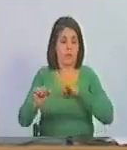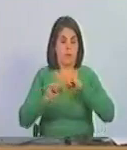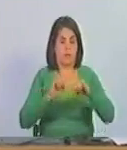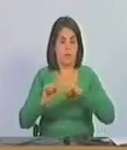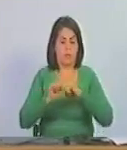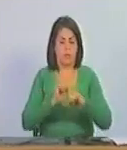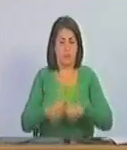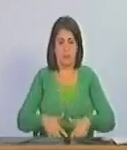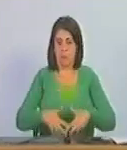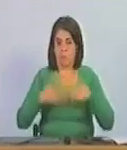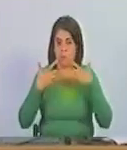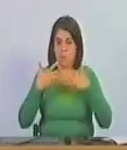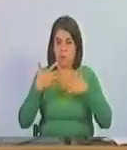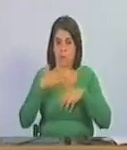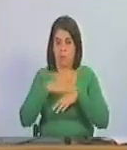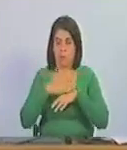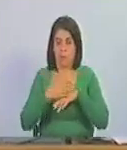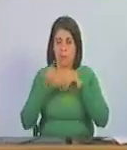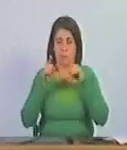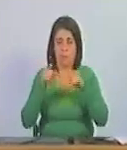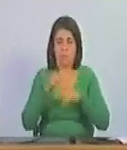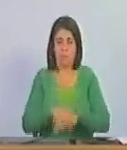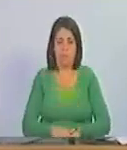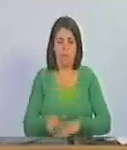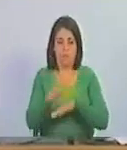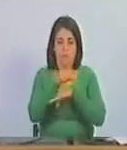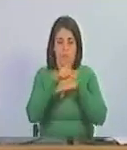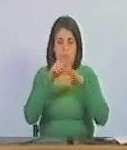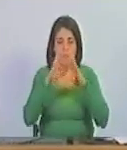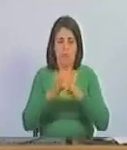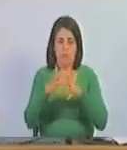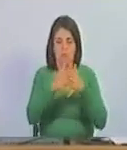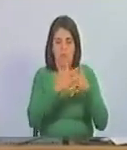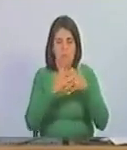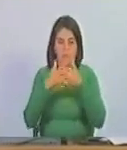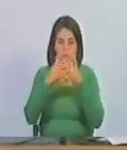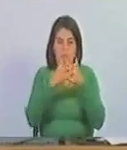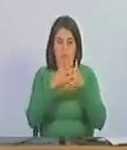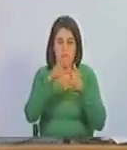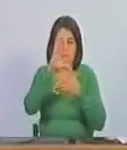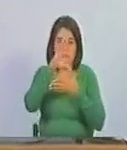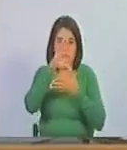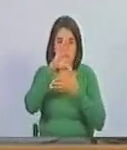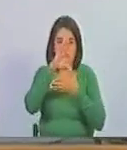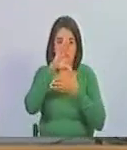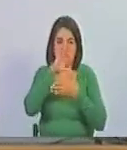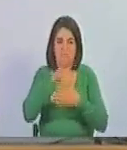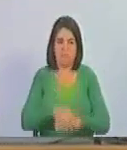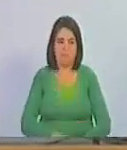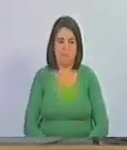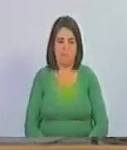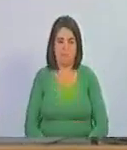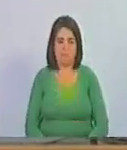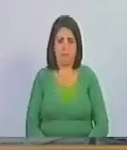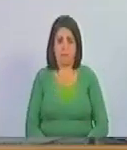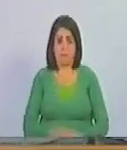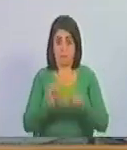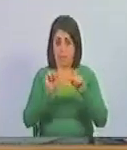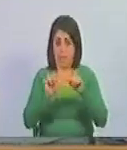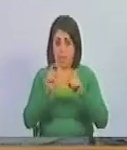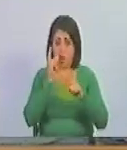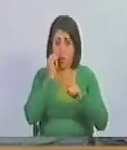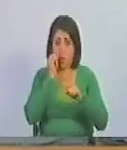agresora del gobierno de los Estados Unidos de América este